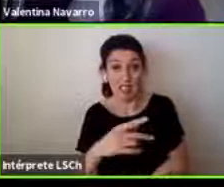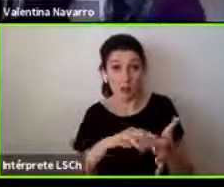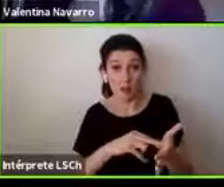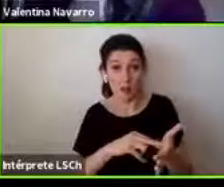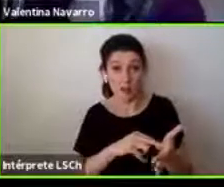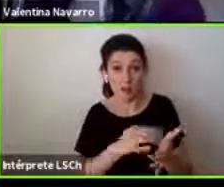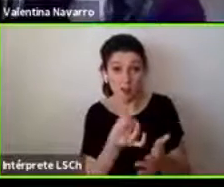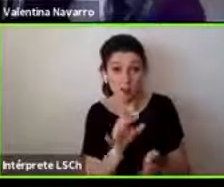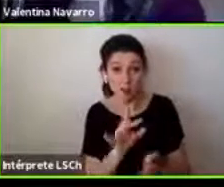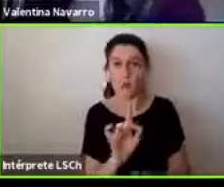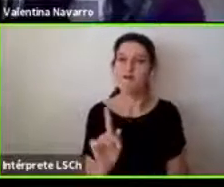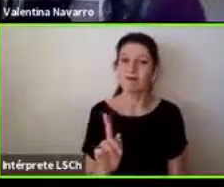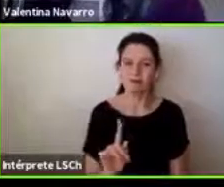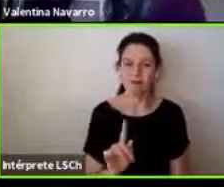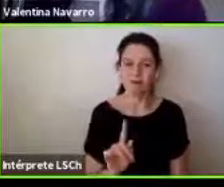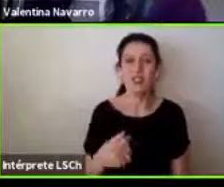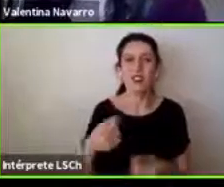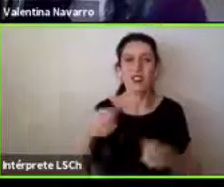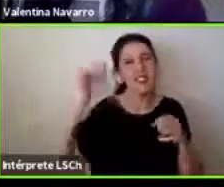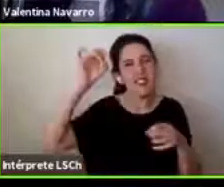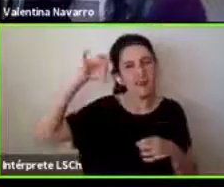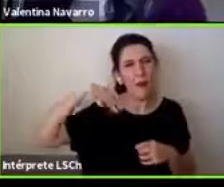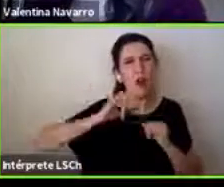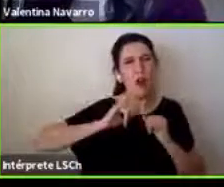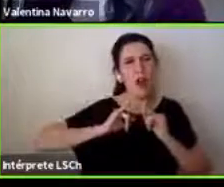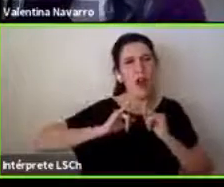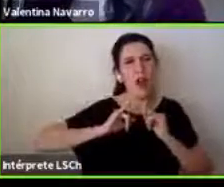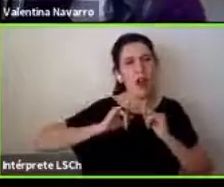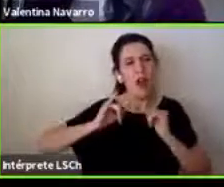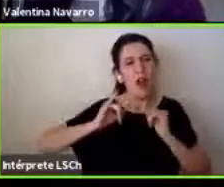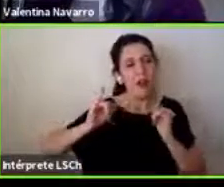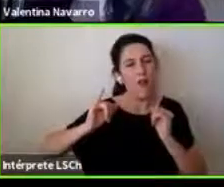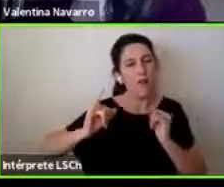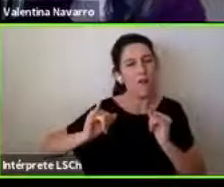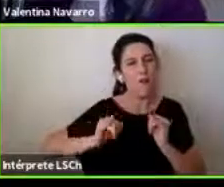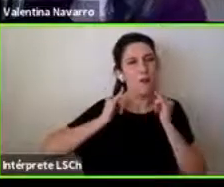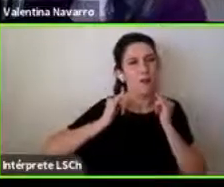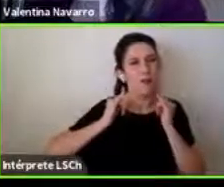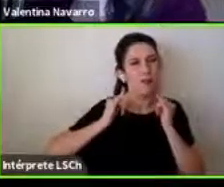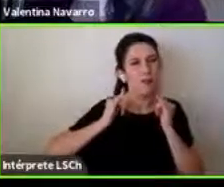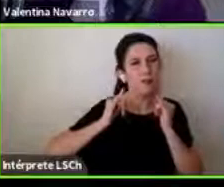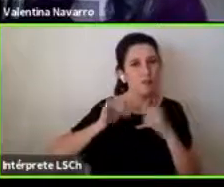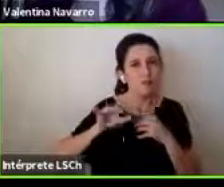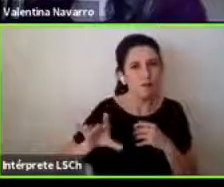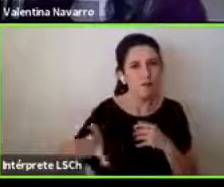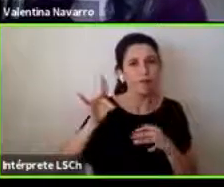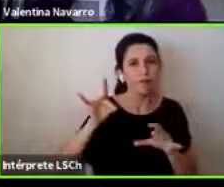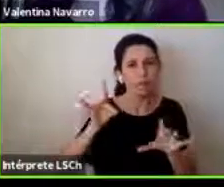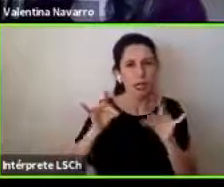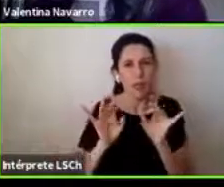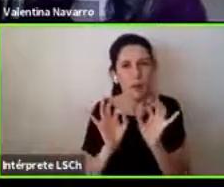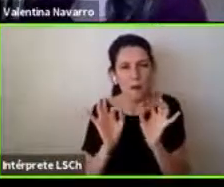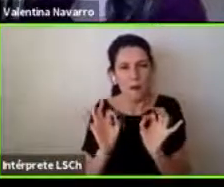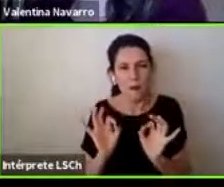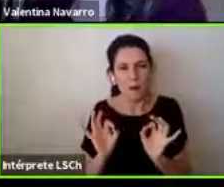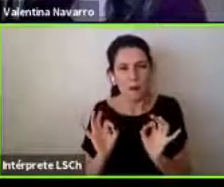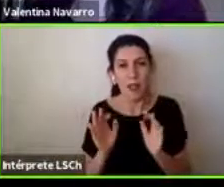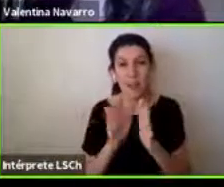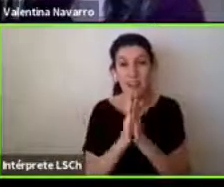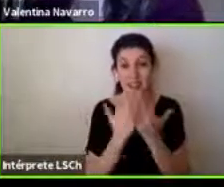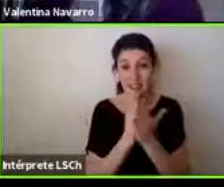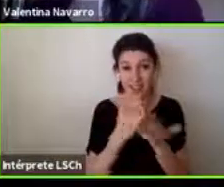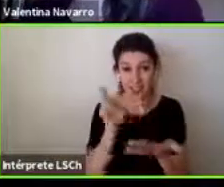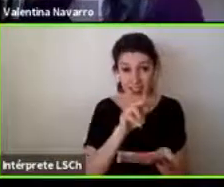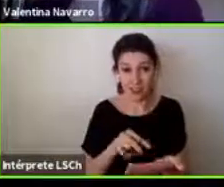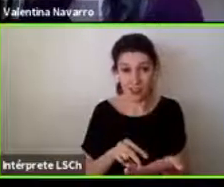información de una manera muy específica para que realmente este texto fuese útil para las